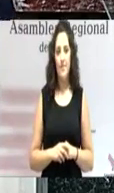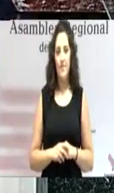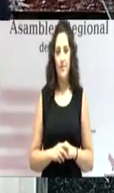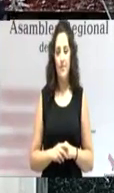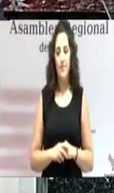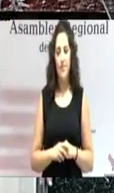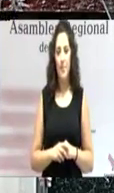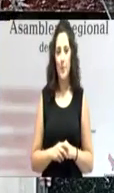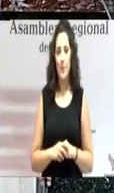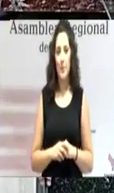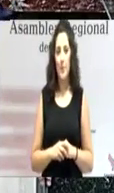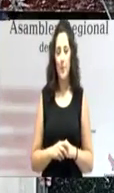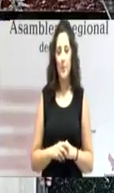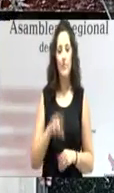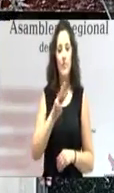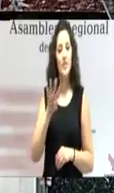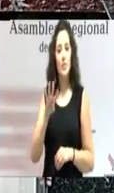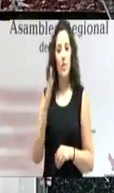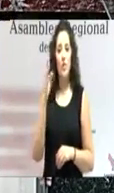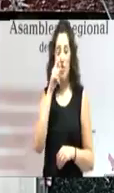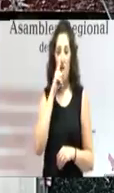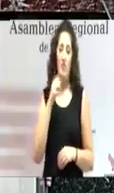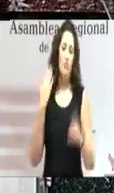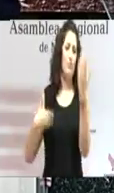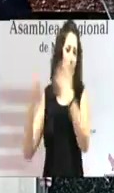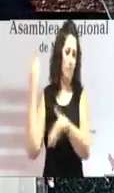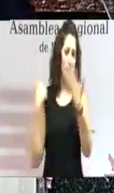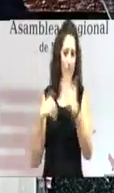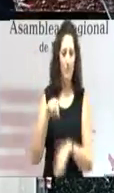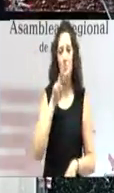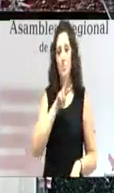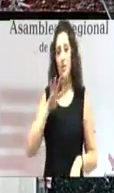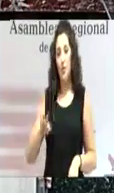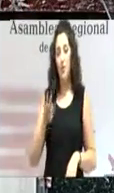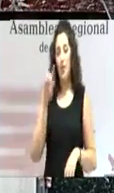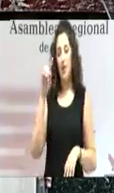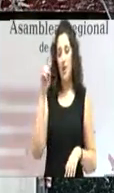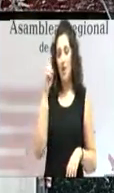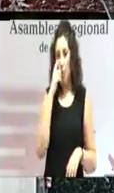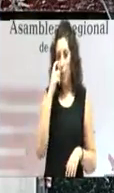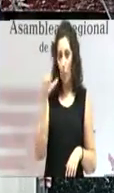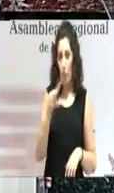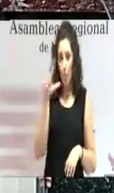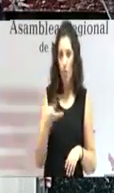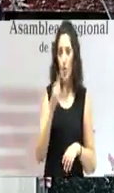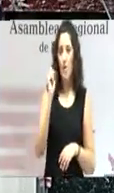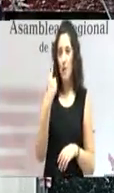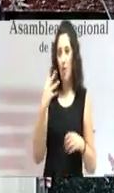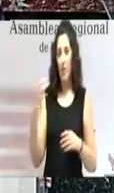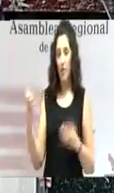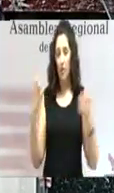Hace 34 años, el 21 de julio de 1982, en esta misma ciudad de Cartagena,